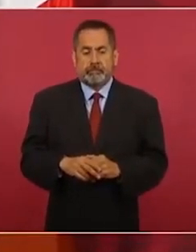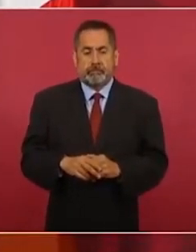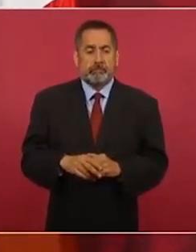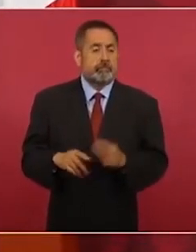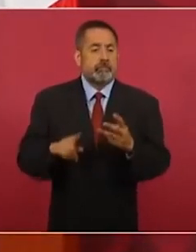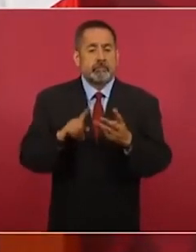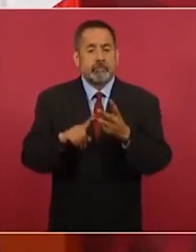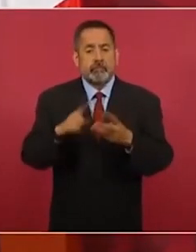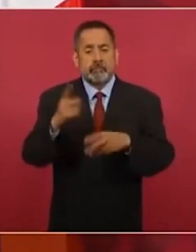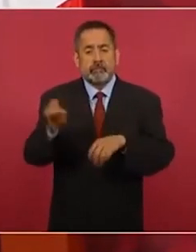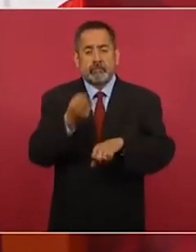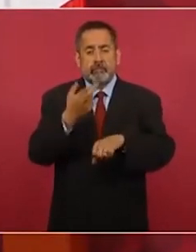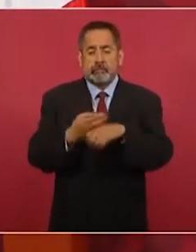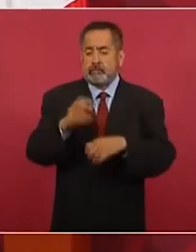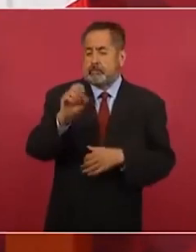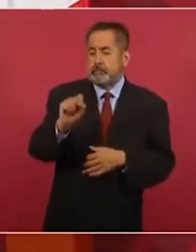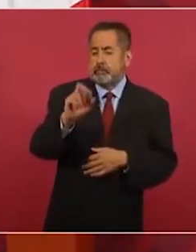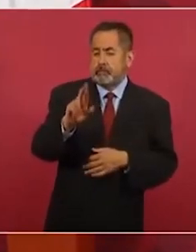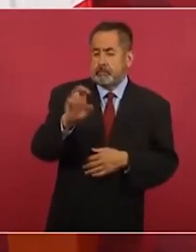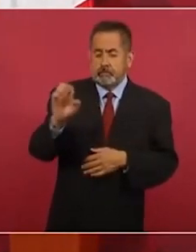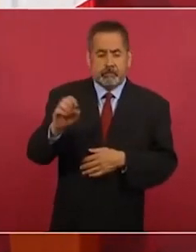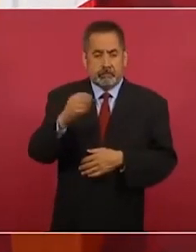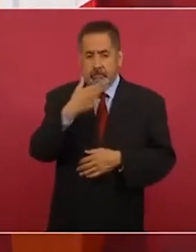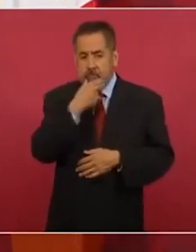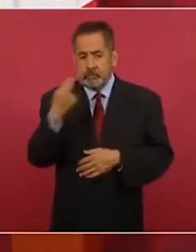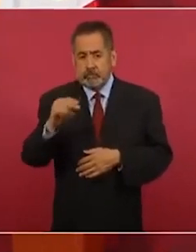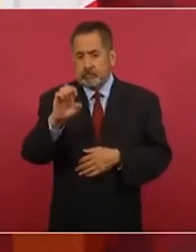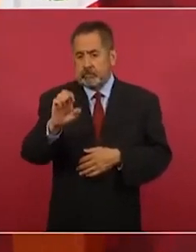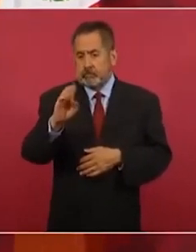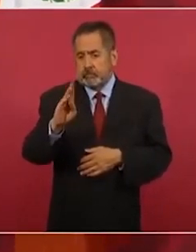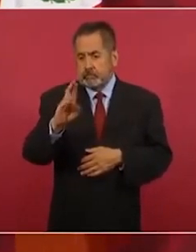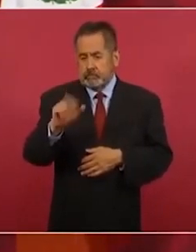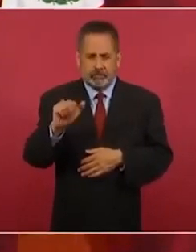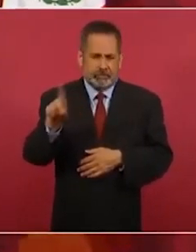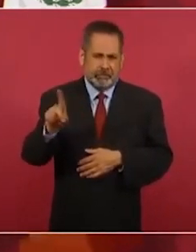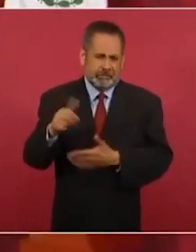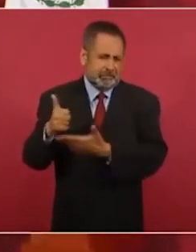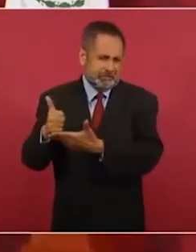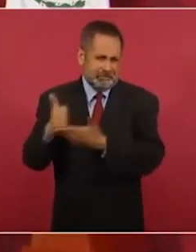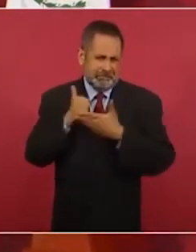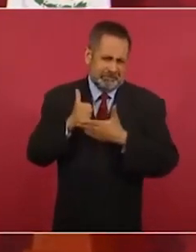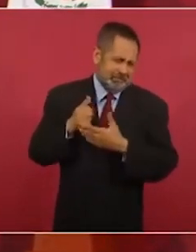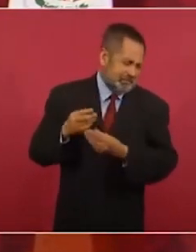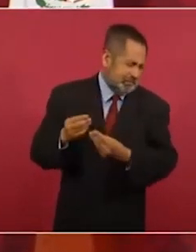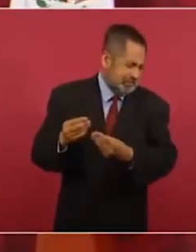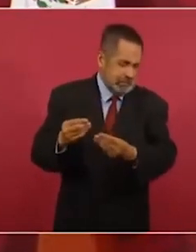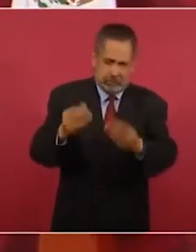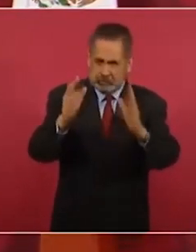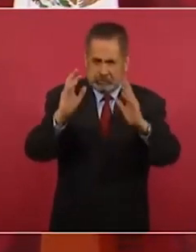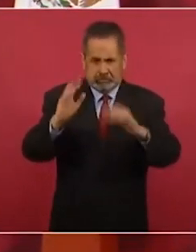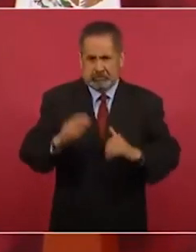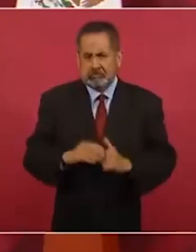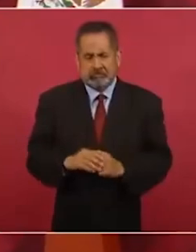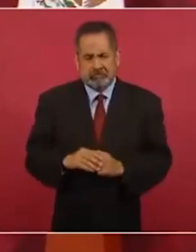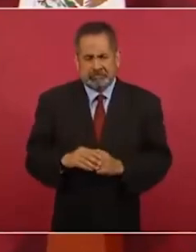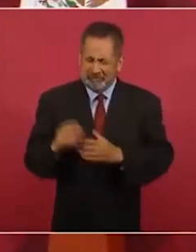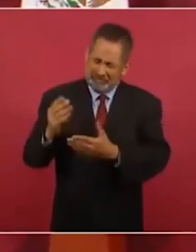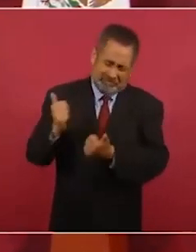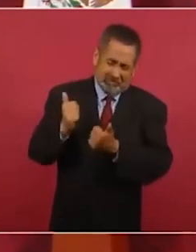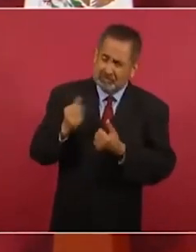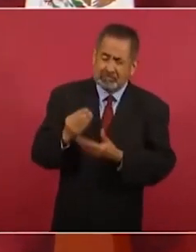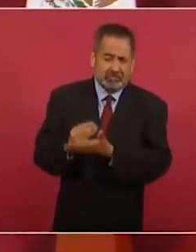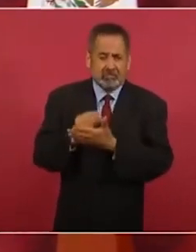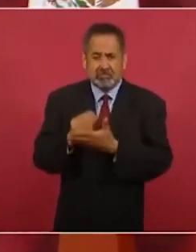El secretario de Relaciones Exteriores, Marcelo Brat, me ayuda muchísimo.